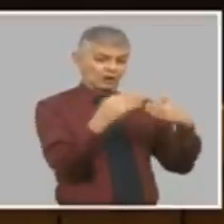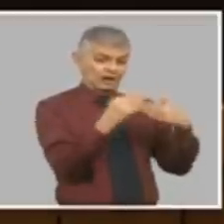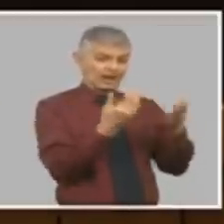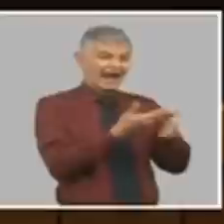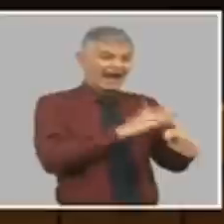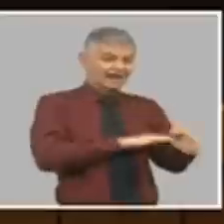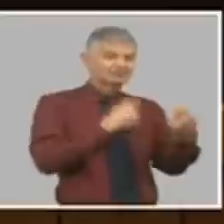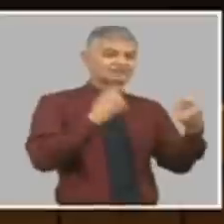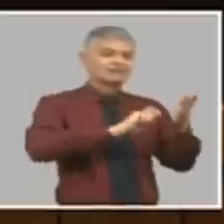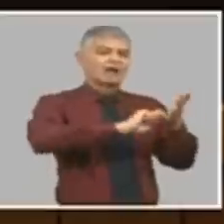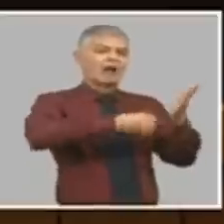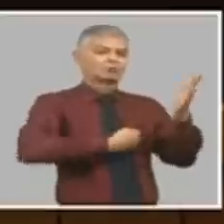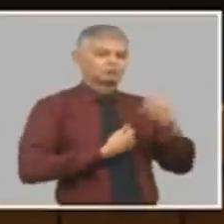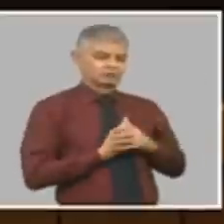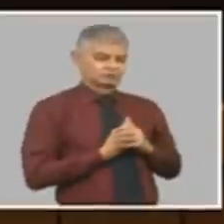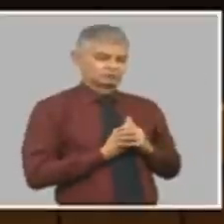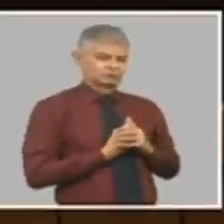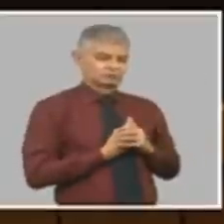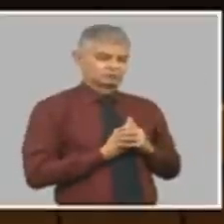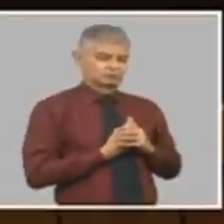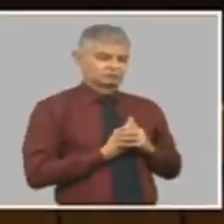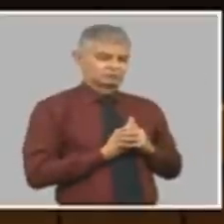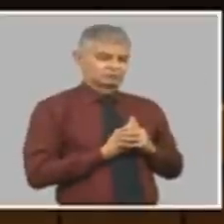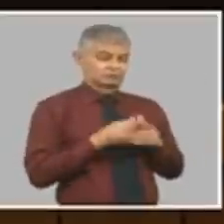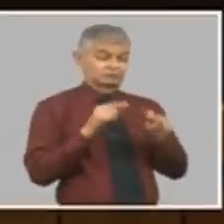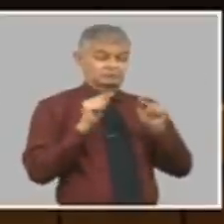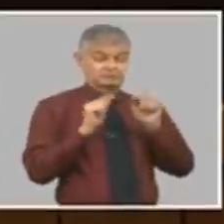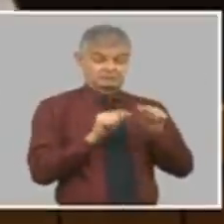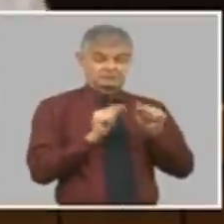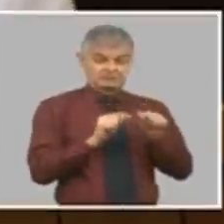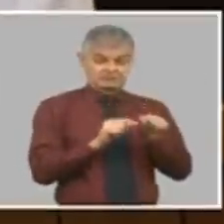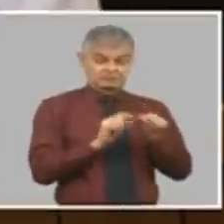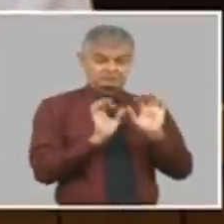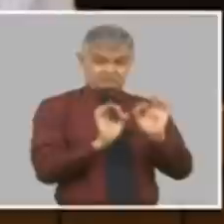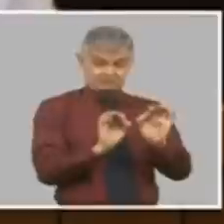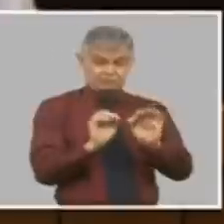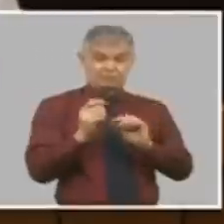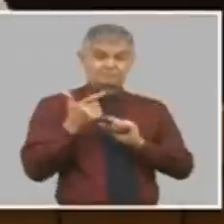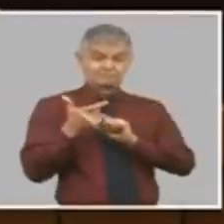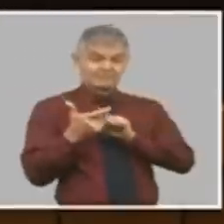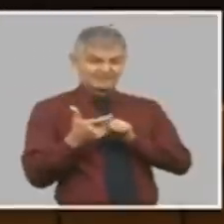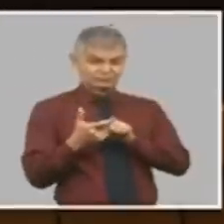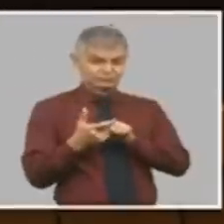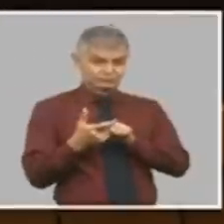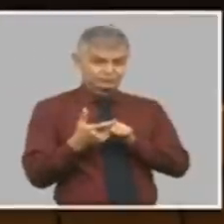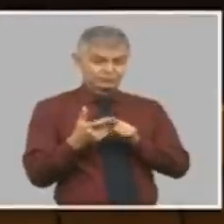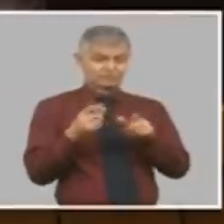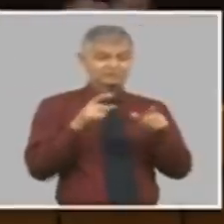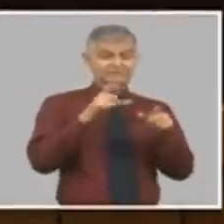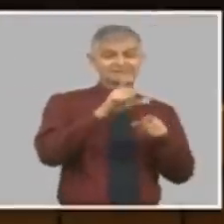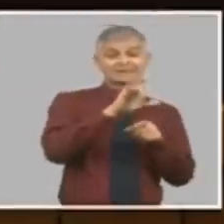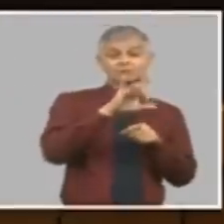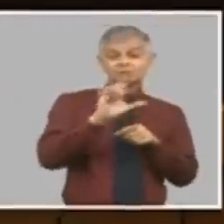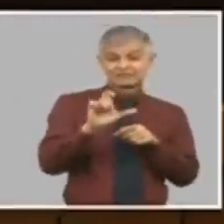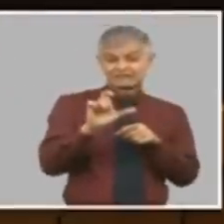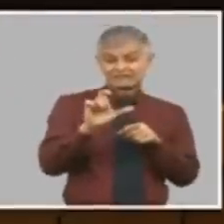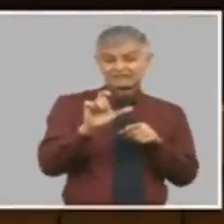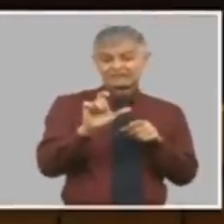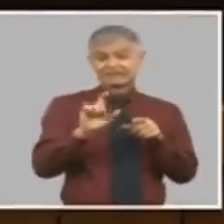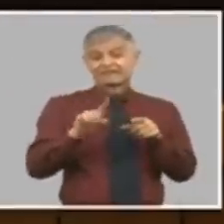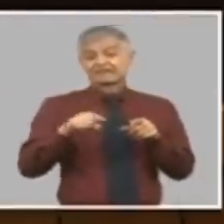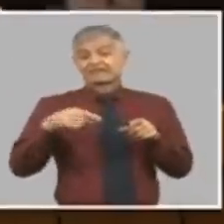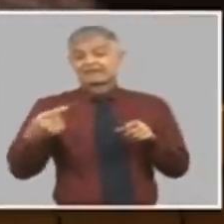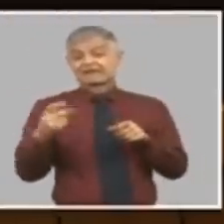y eso que ocurre con el peso y el CUC contra el dólar